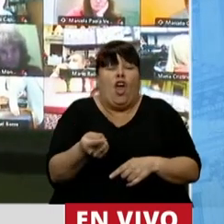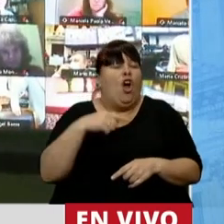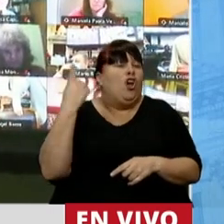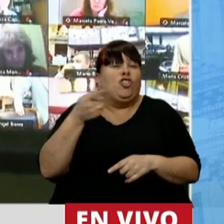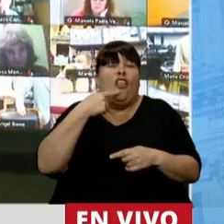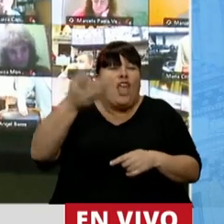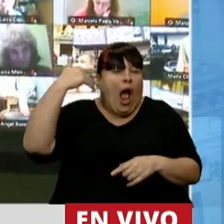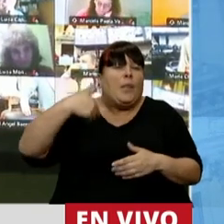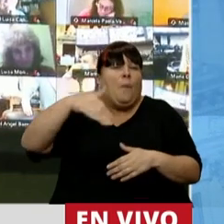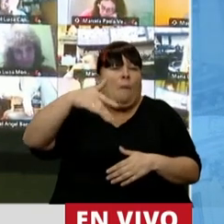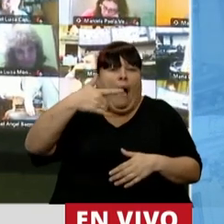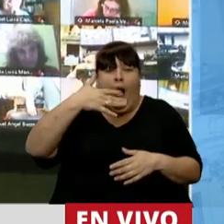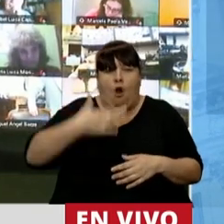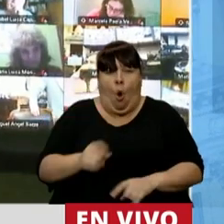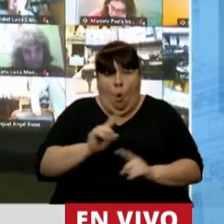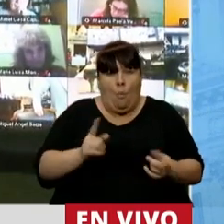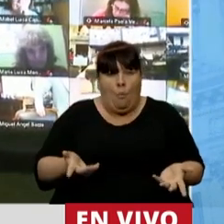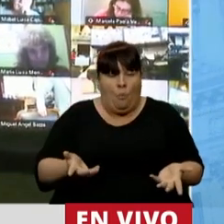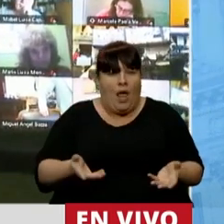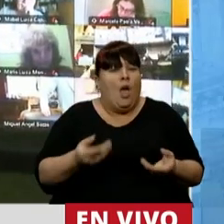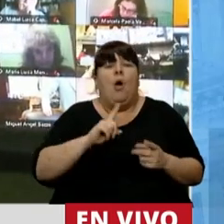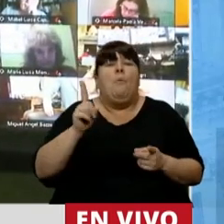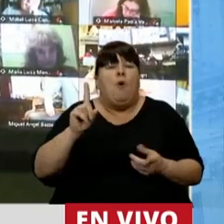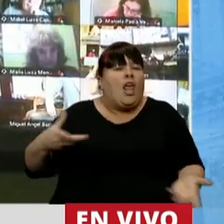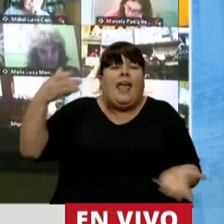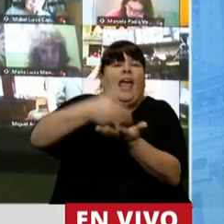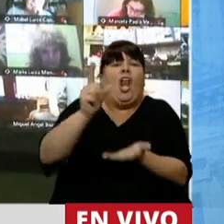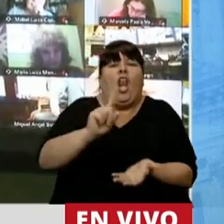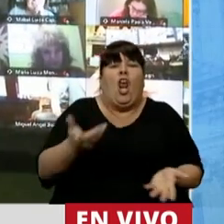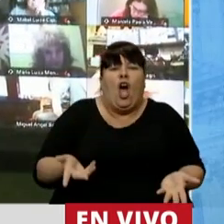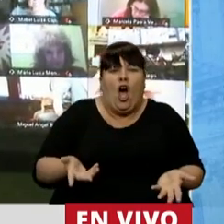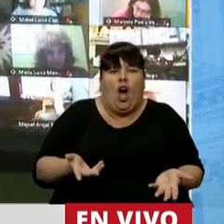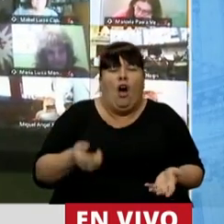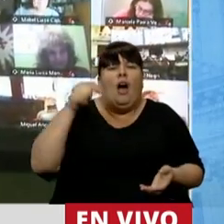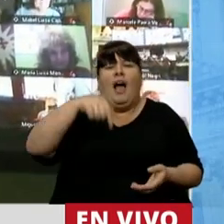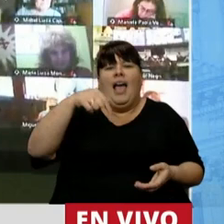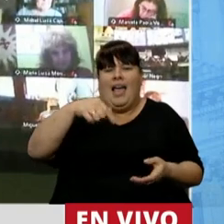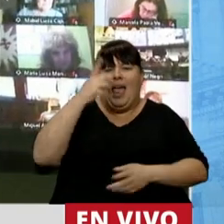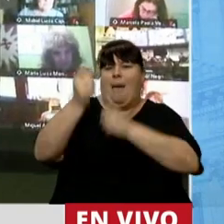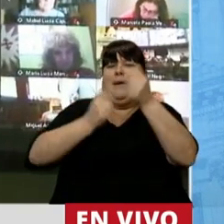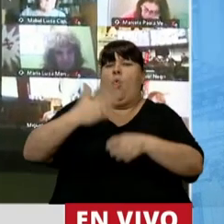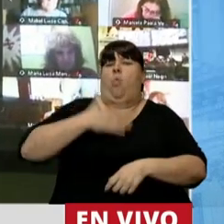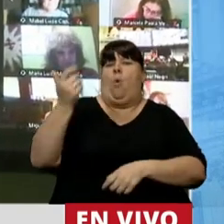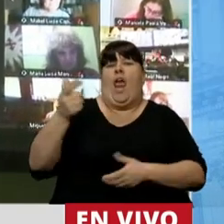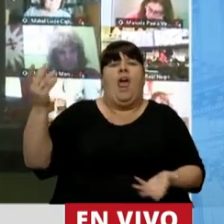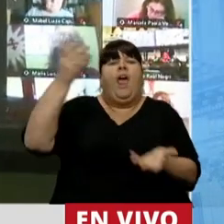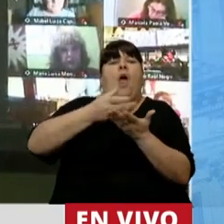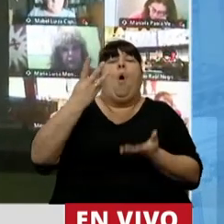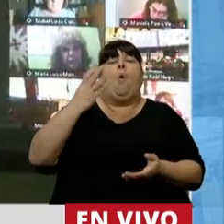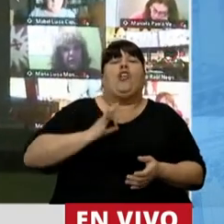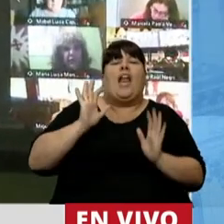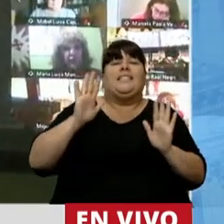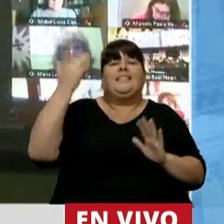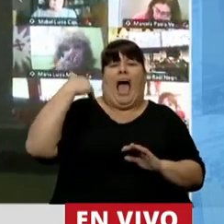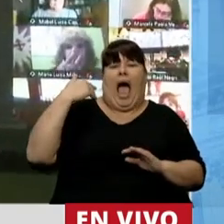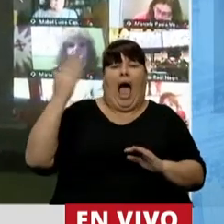que iban a hacer no lo hicieron. ¿Por qué no invirtieron estos empresarios en los cuatro años